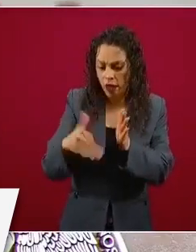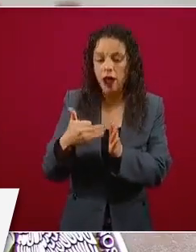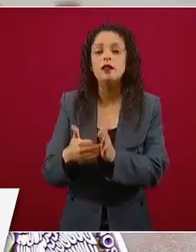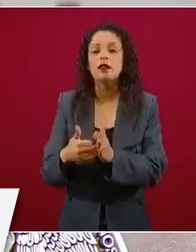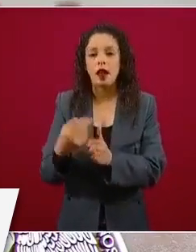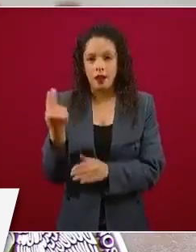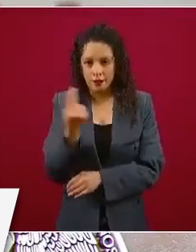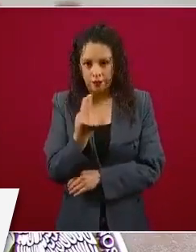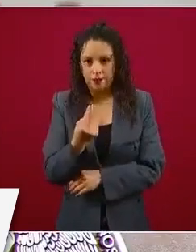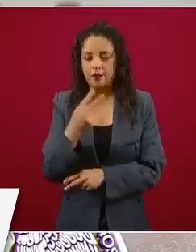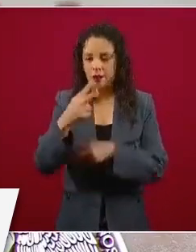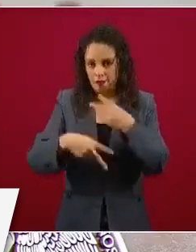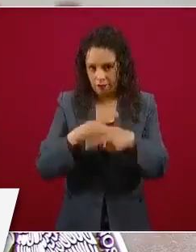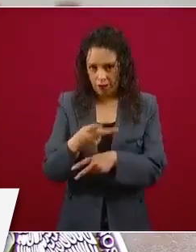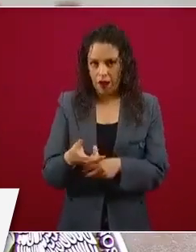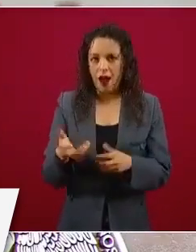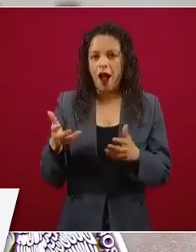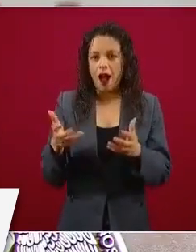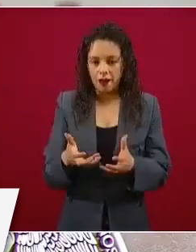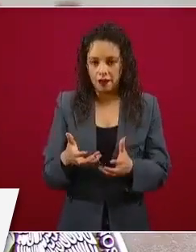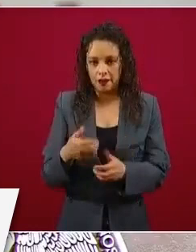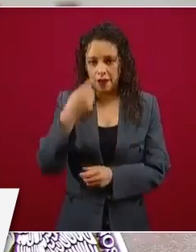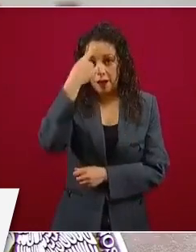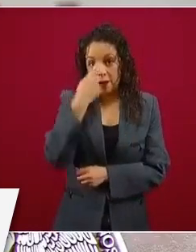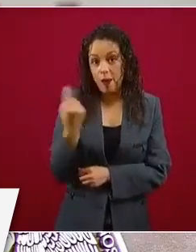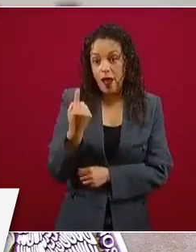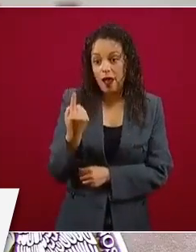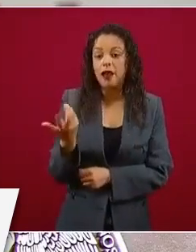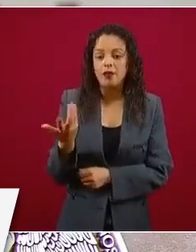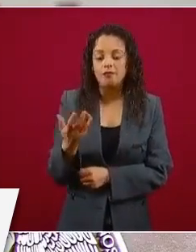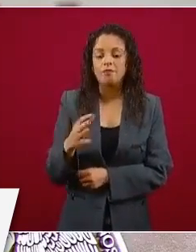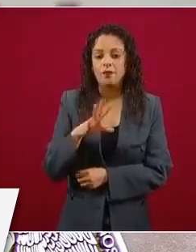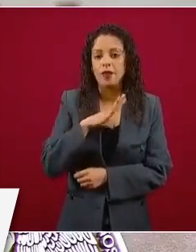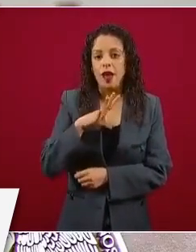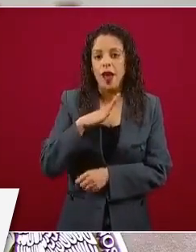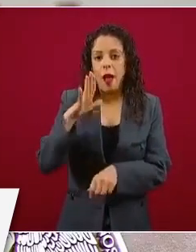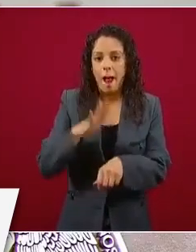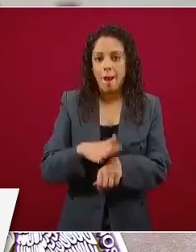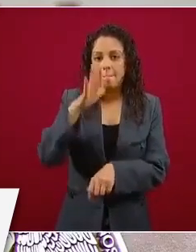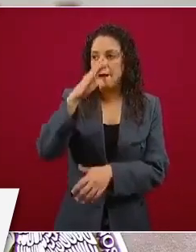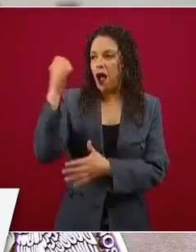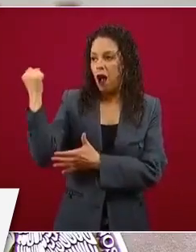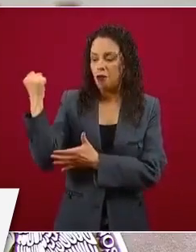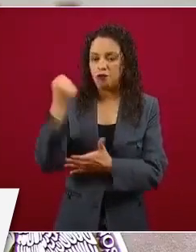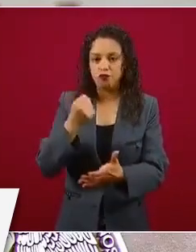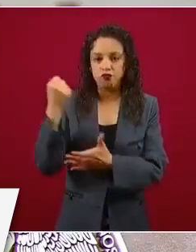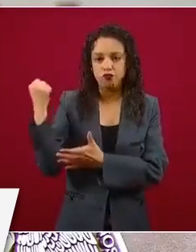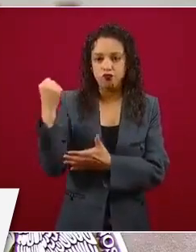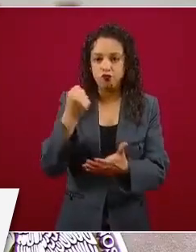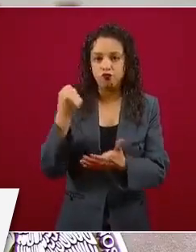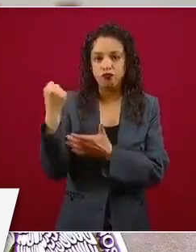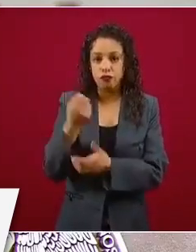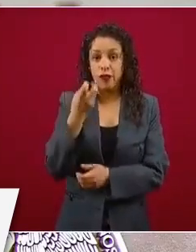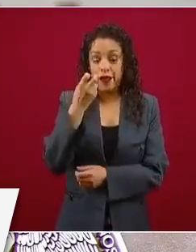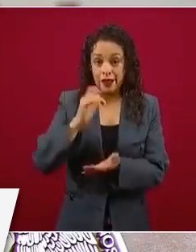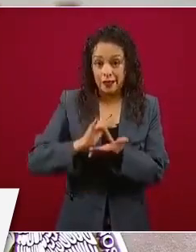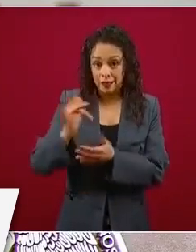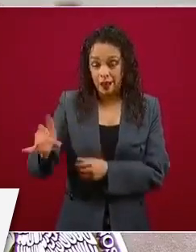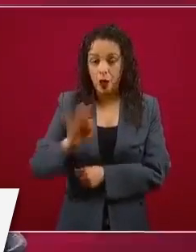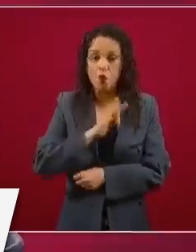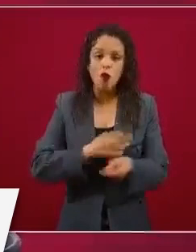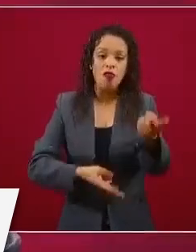que de esta manera haya más inversión y se generen empleos